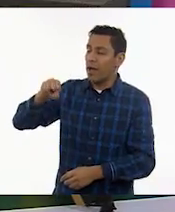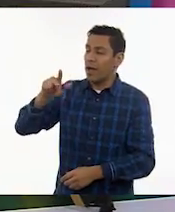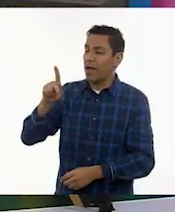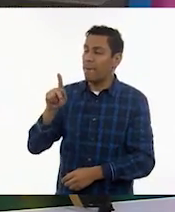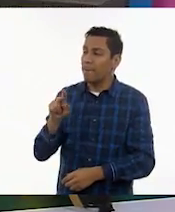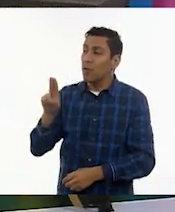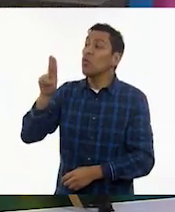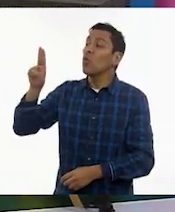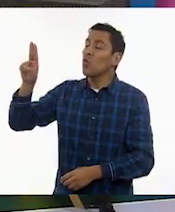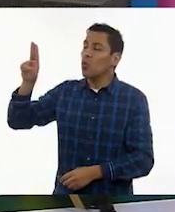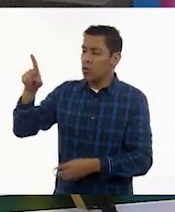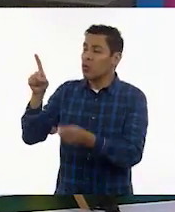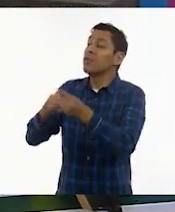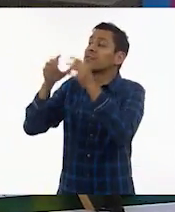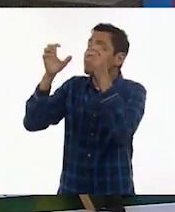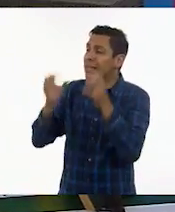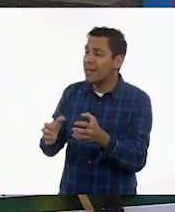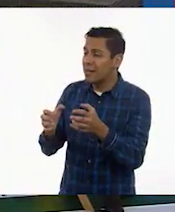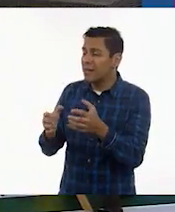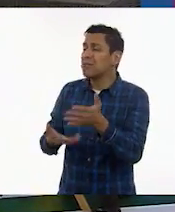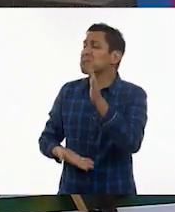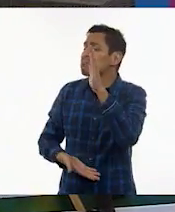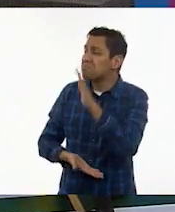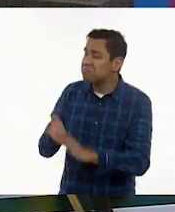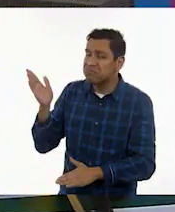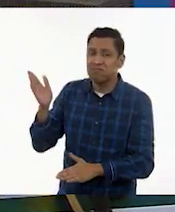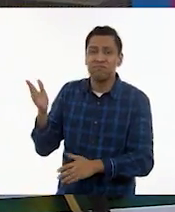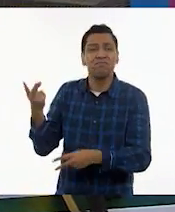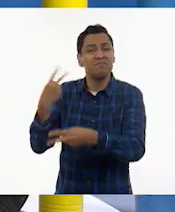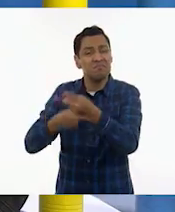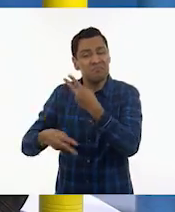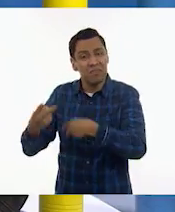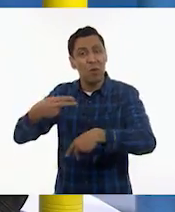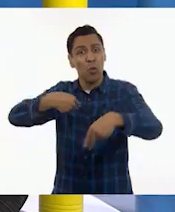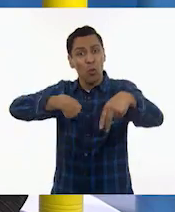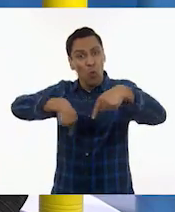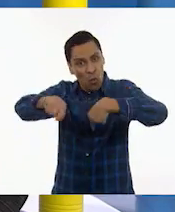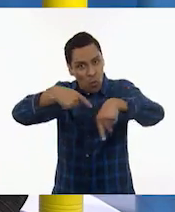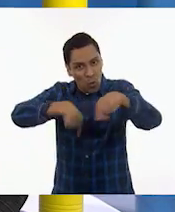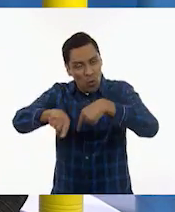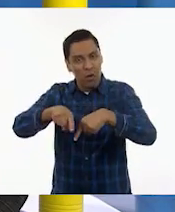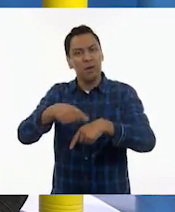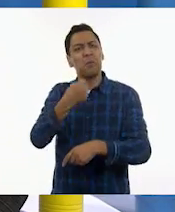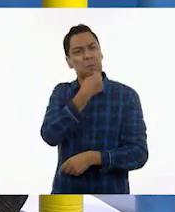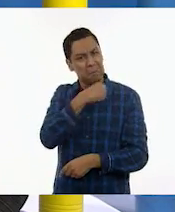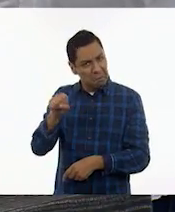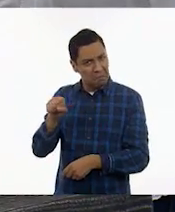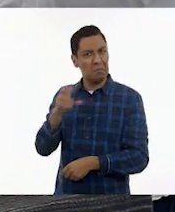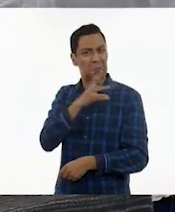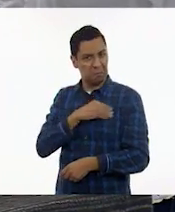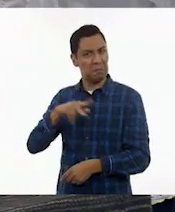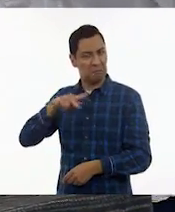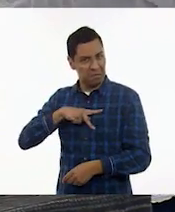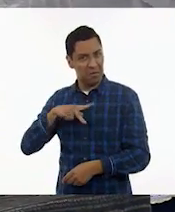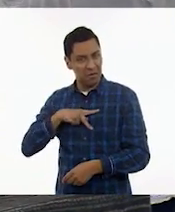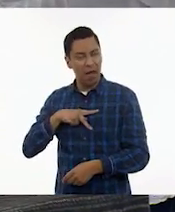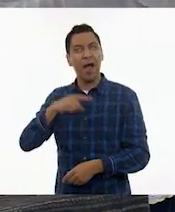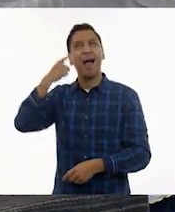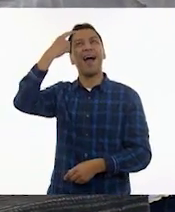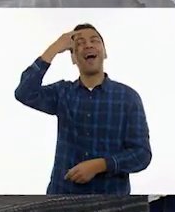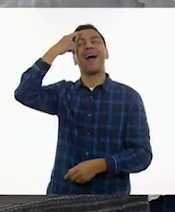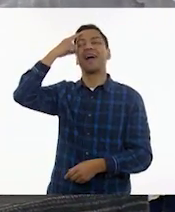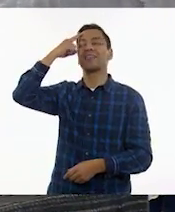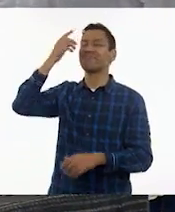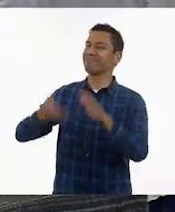Balanque, ¿dónde se fue? Los que eran buenos para el juego eran mis hijos. Ay, ya me acordé. Se